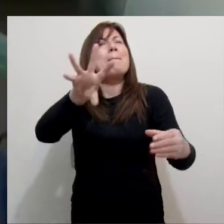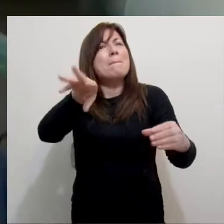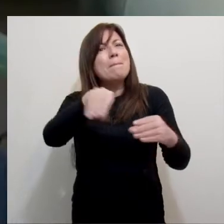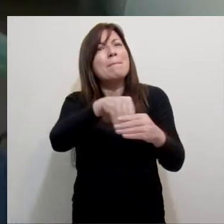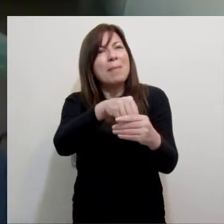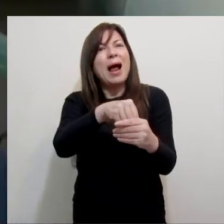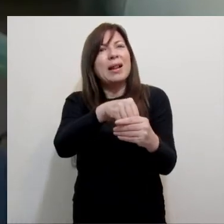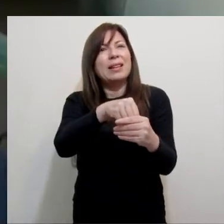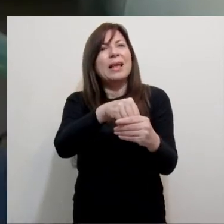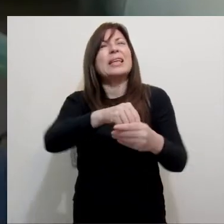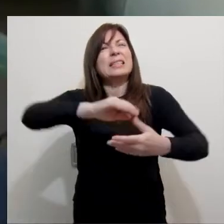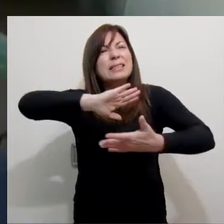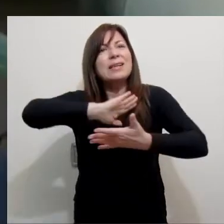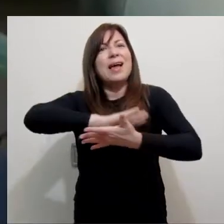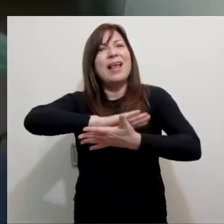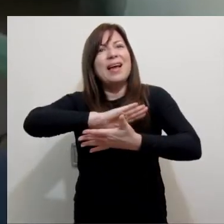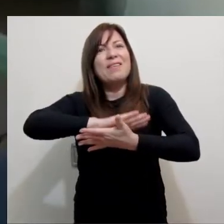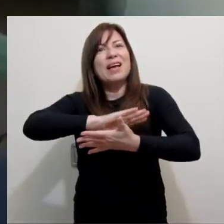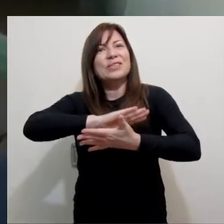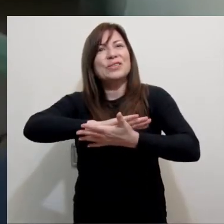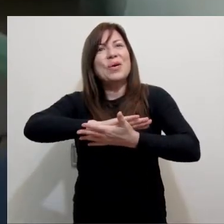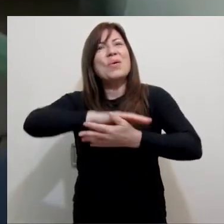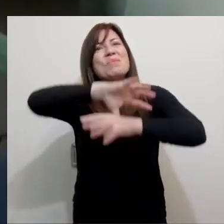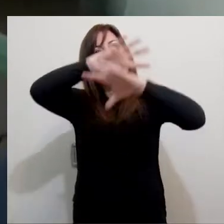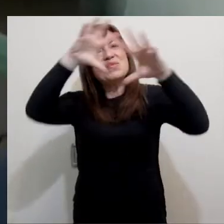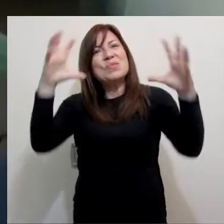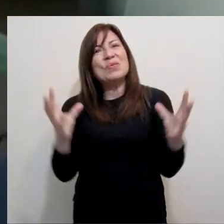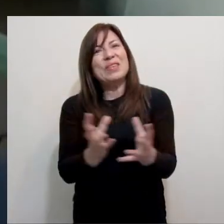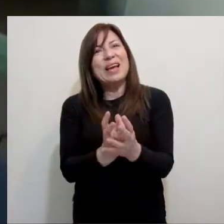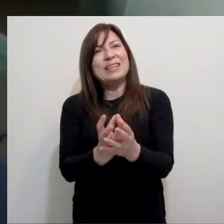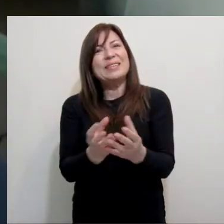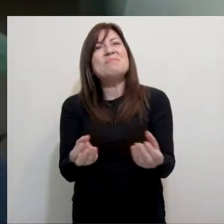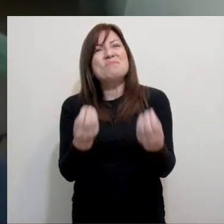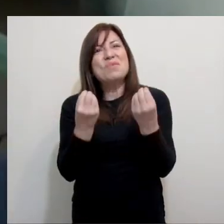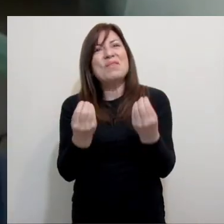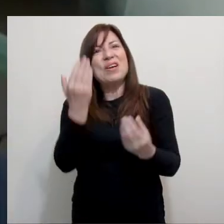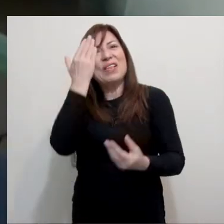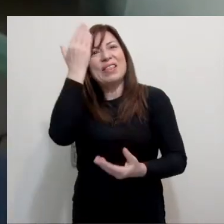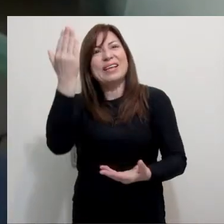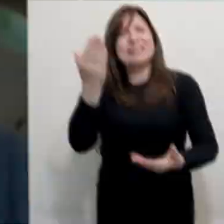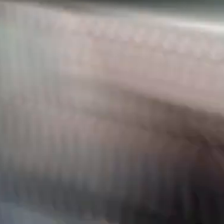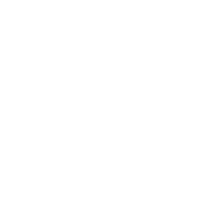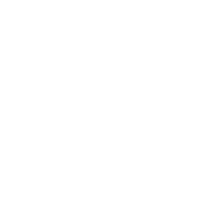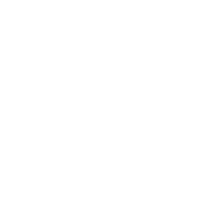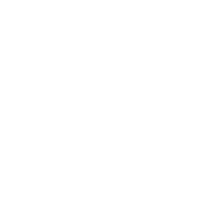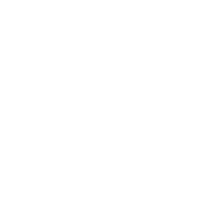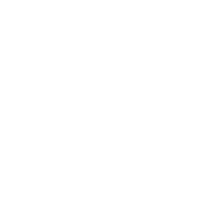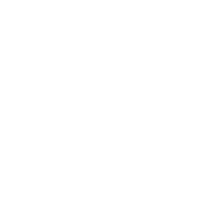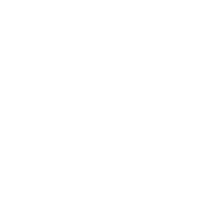ser también parte de esta celebración mundial. Muy buena idea.